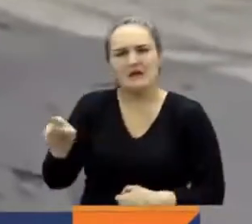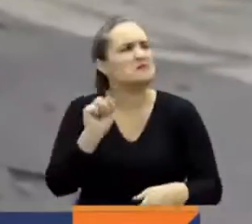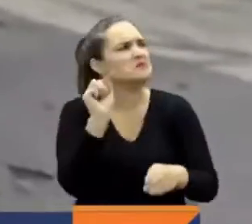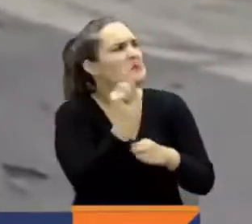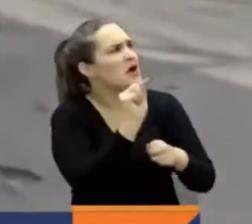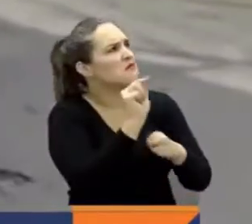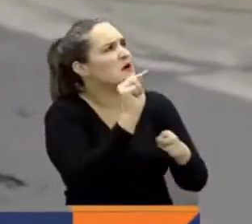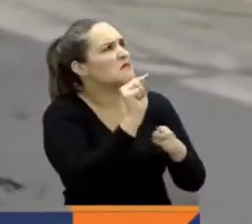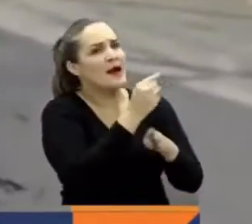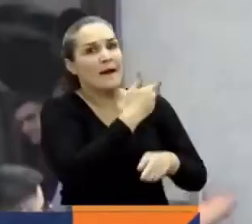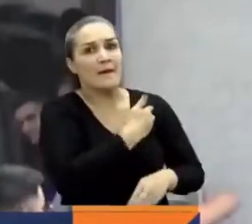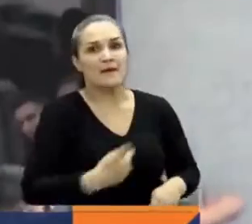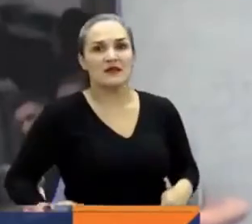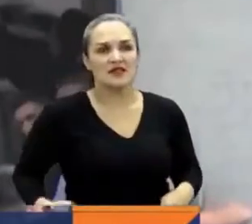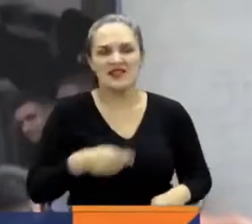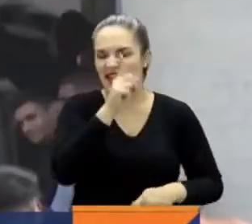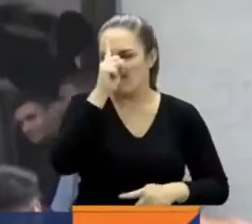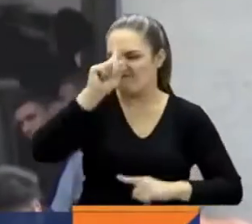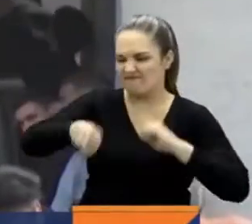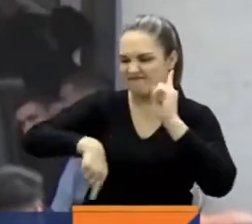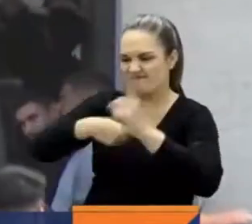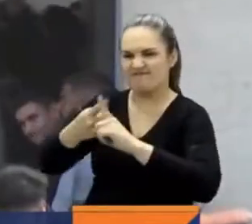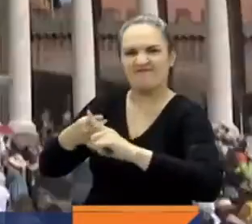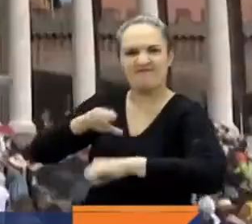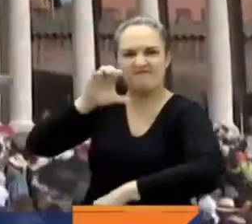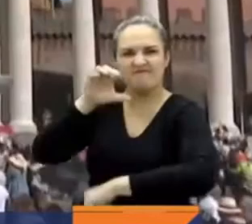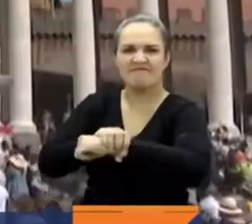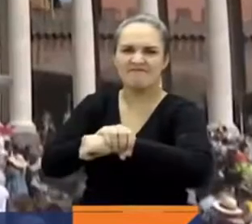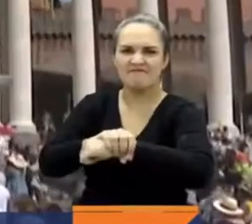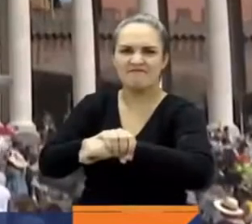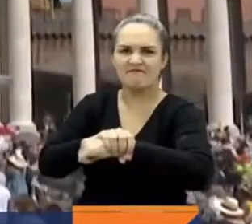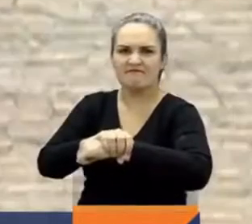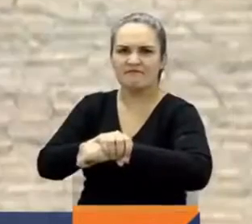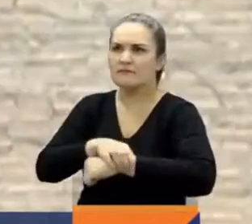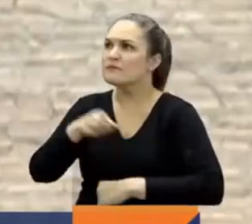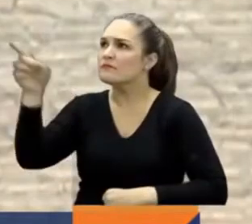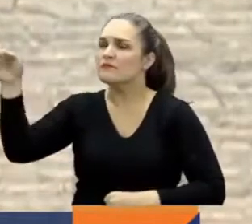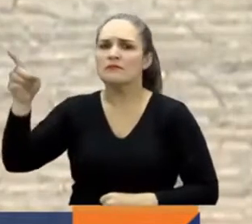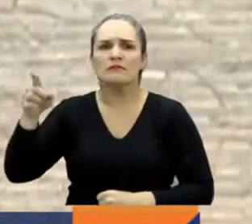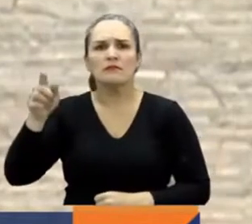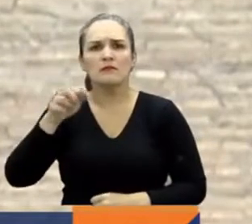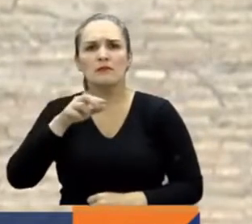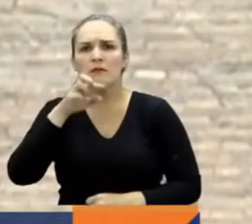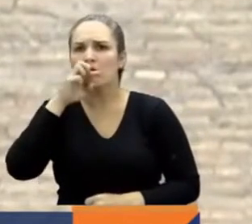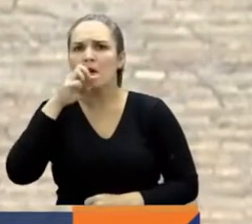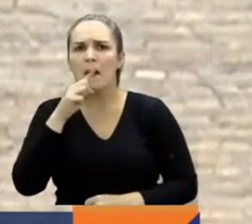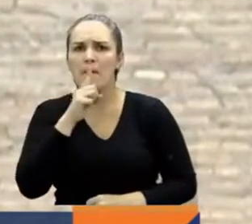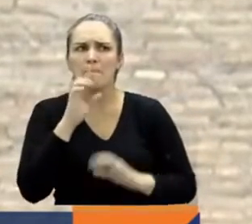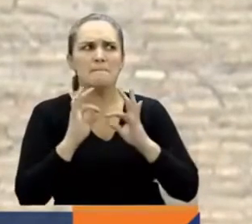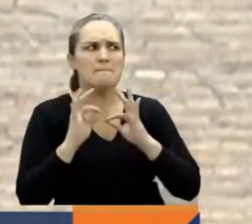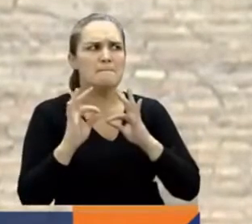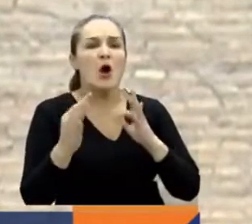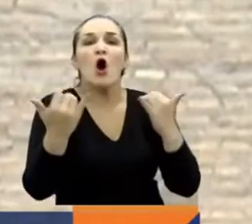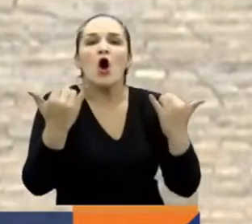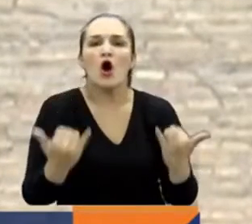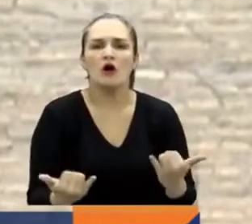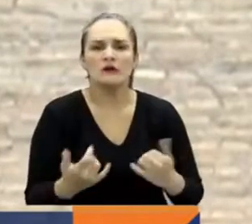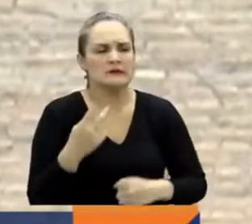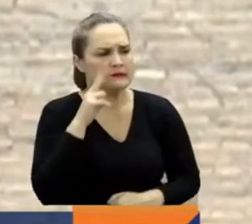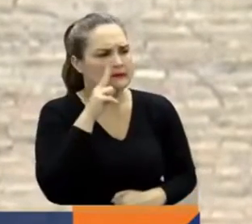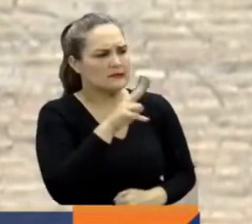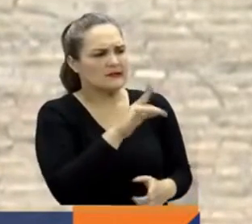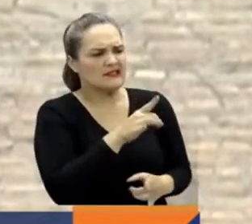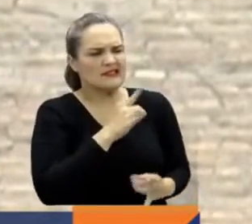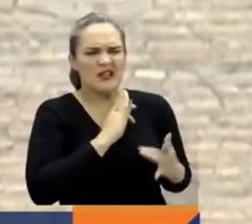y que da rostro a esta fricción. Y por la que se esperaba una reacción desde Roma. Sigo de cerca, con preocupación y